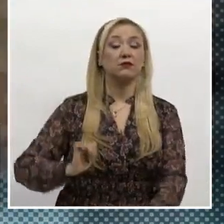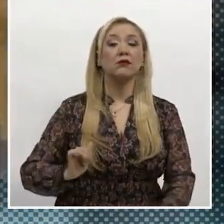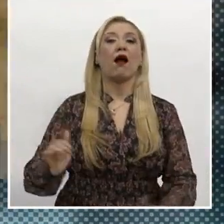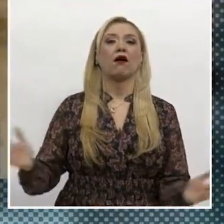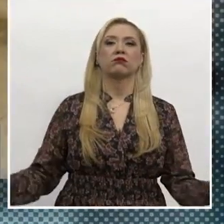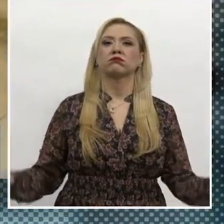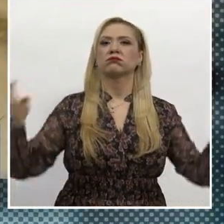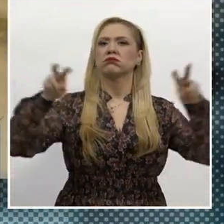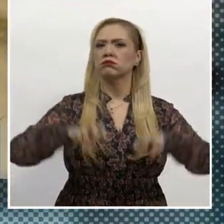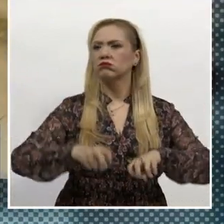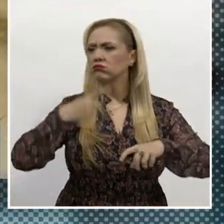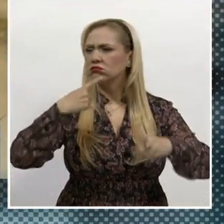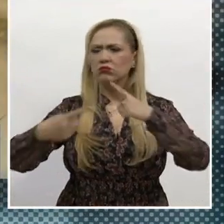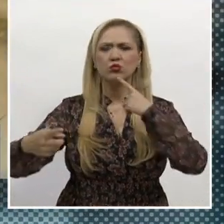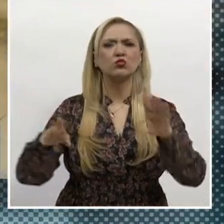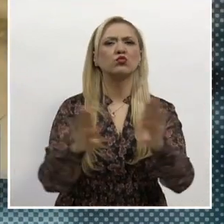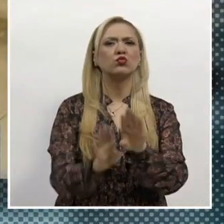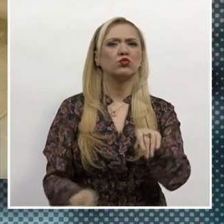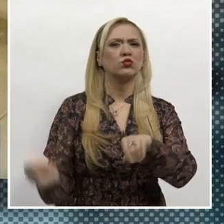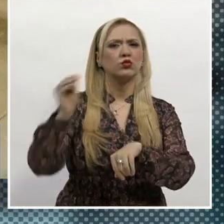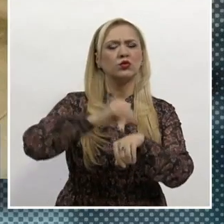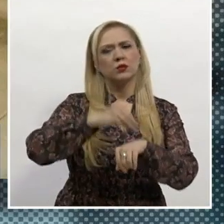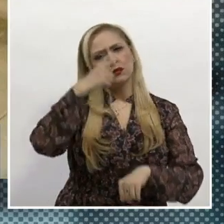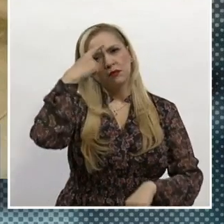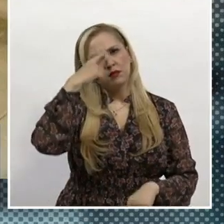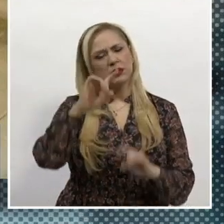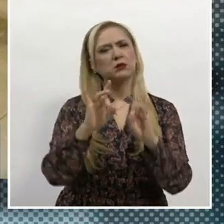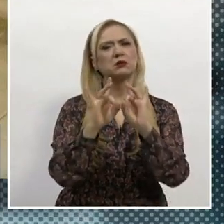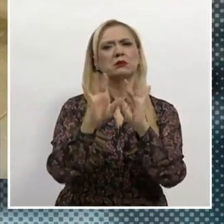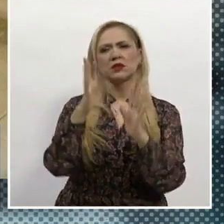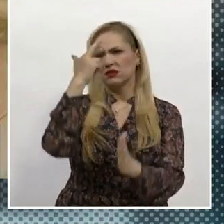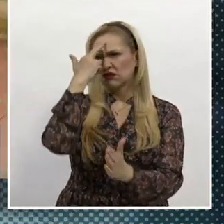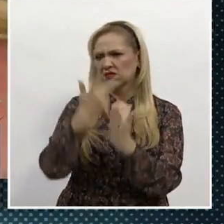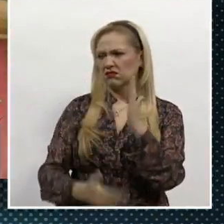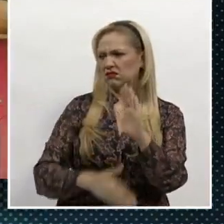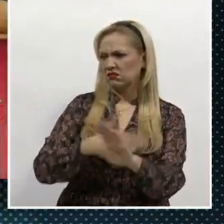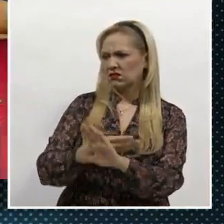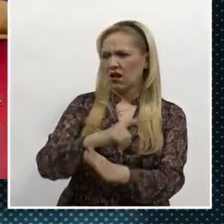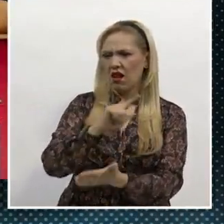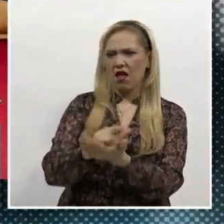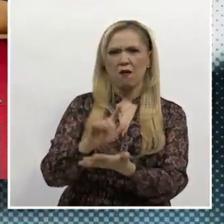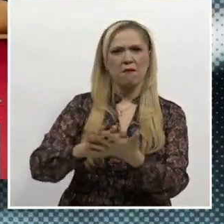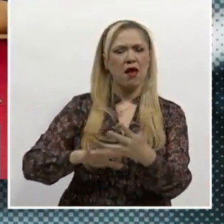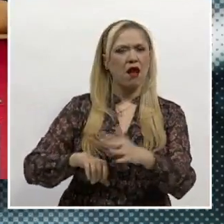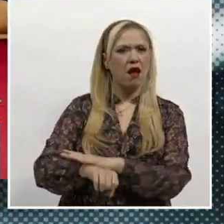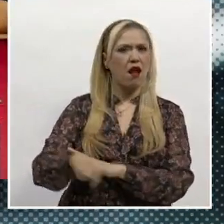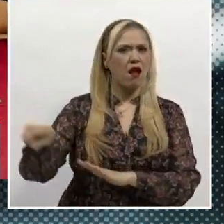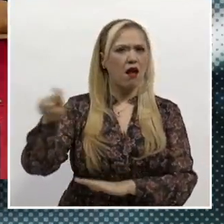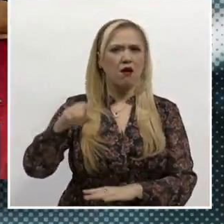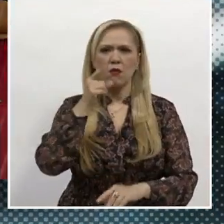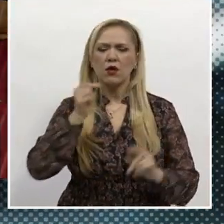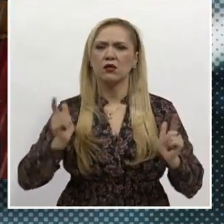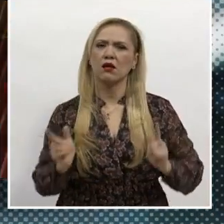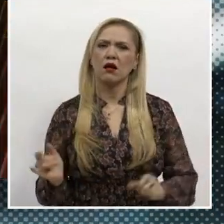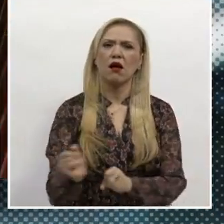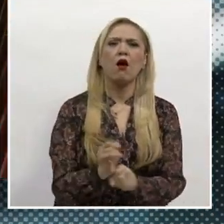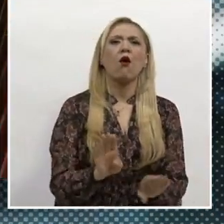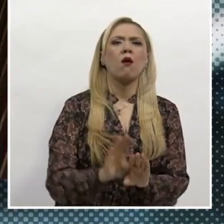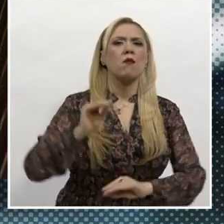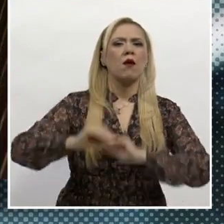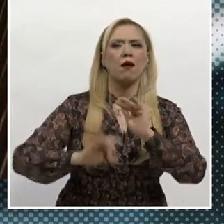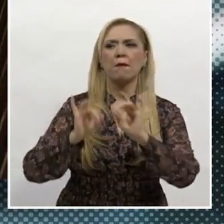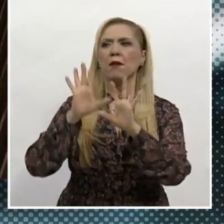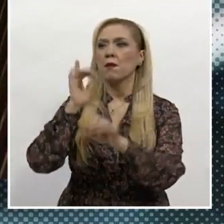trabajo para la implementación de la política de persecución penal de la Fiscalía Estatal, con el fin de contribuir en su diseño y en la